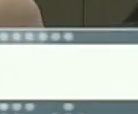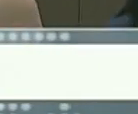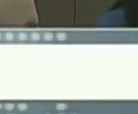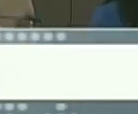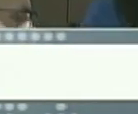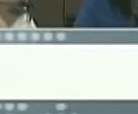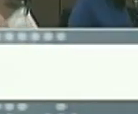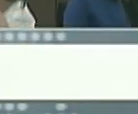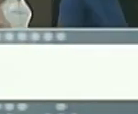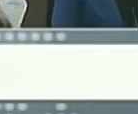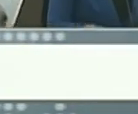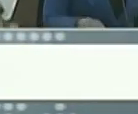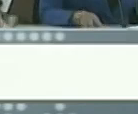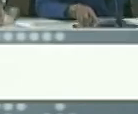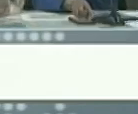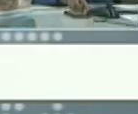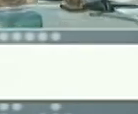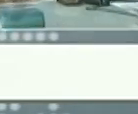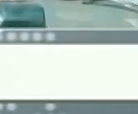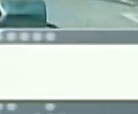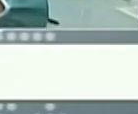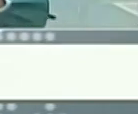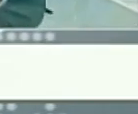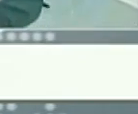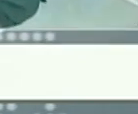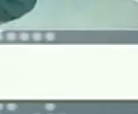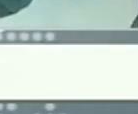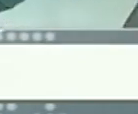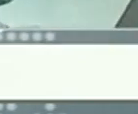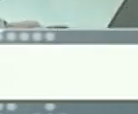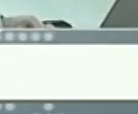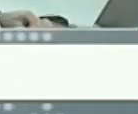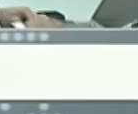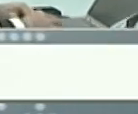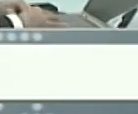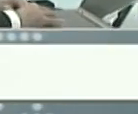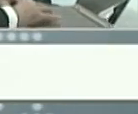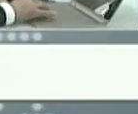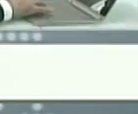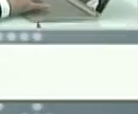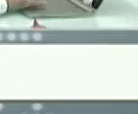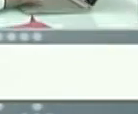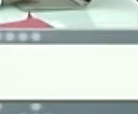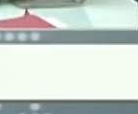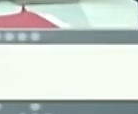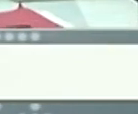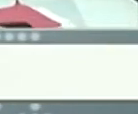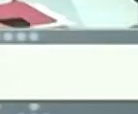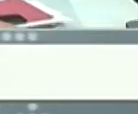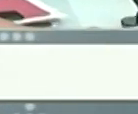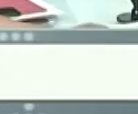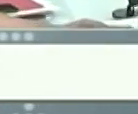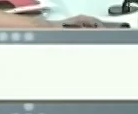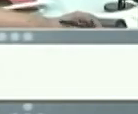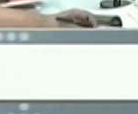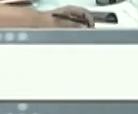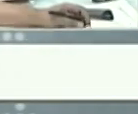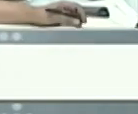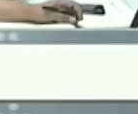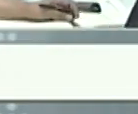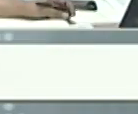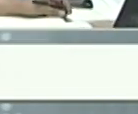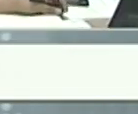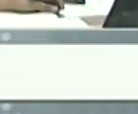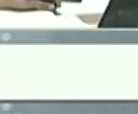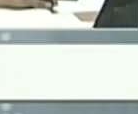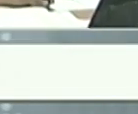yo estuve en la casona tuve muchas reuniones ahí una de las reuniones que tuve fue con